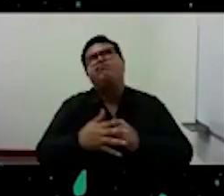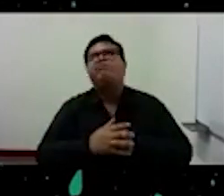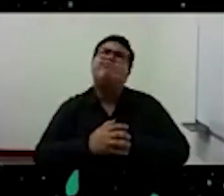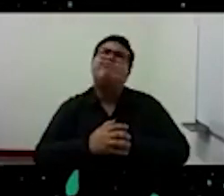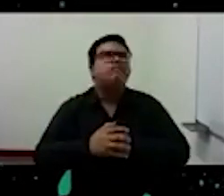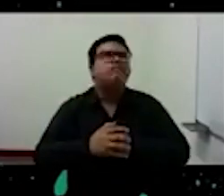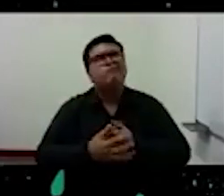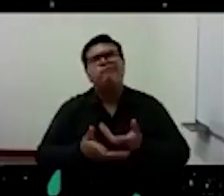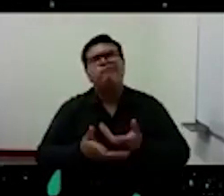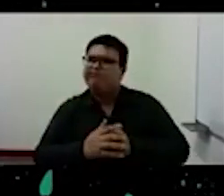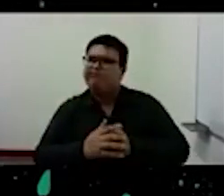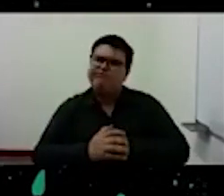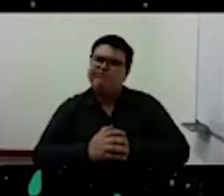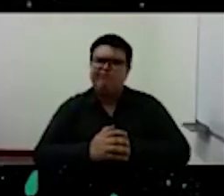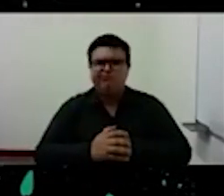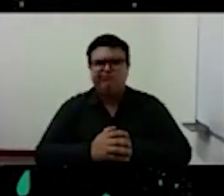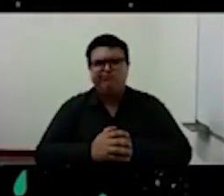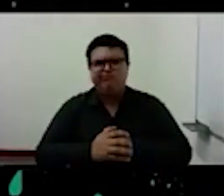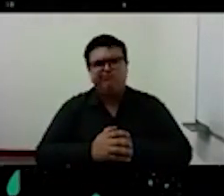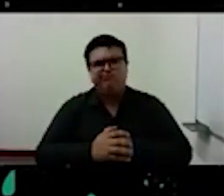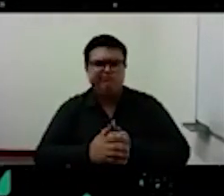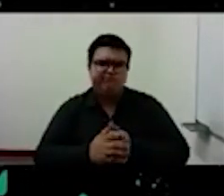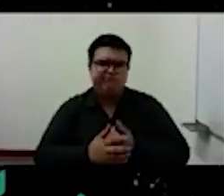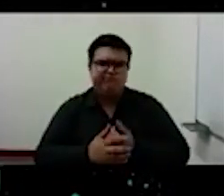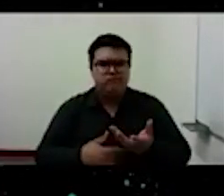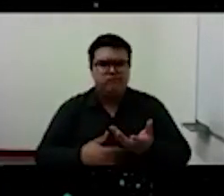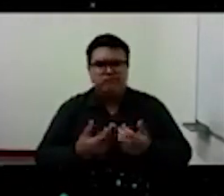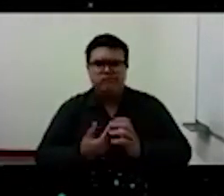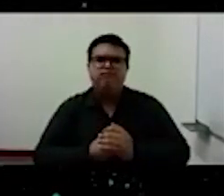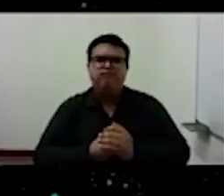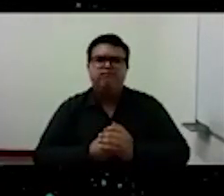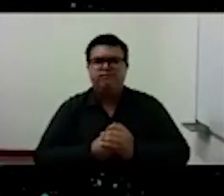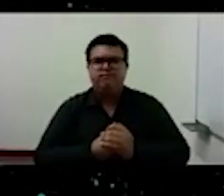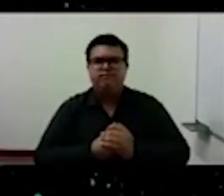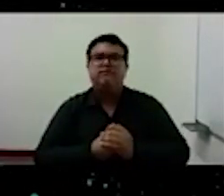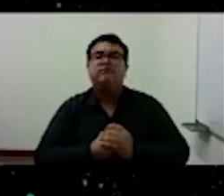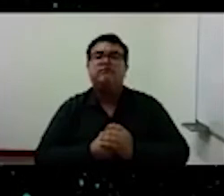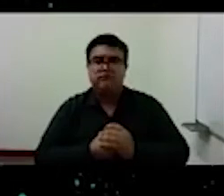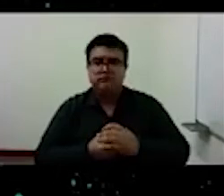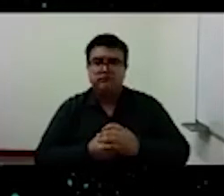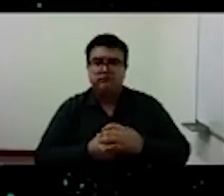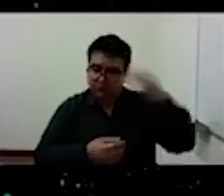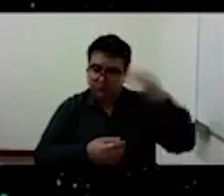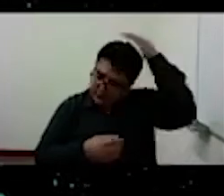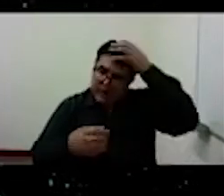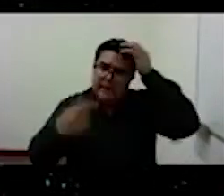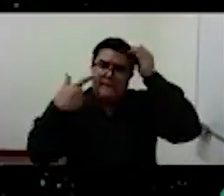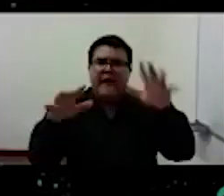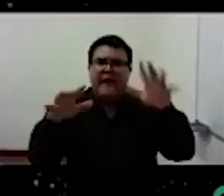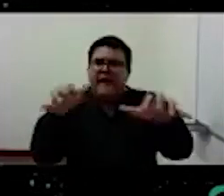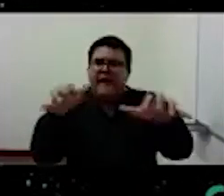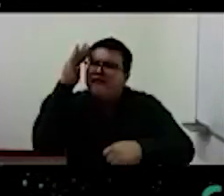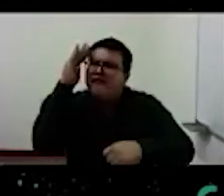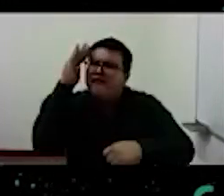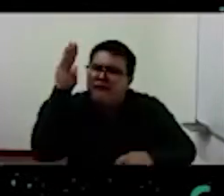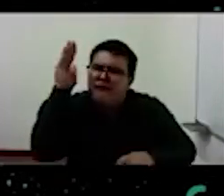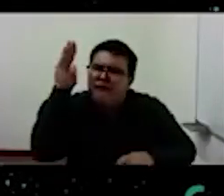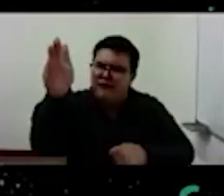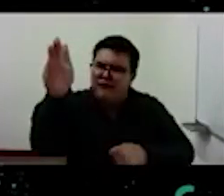un futuro que ya